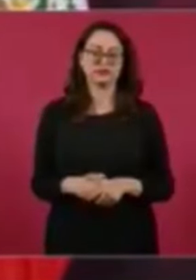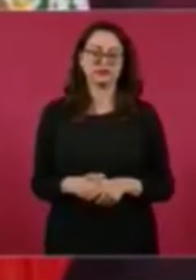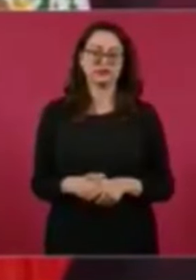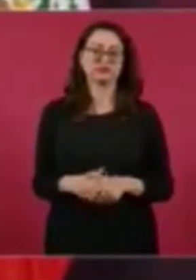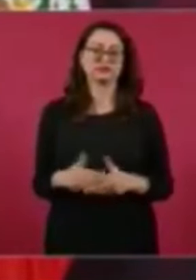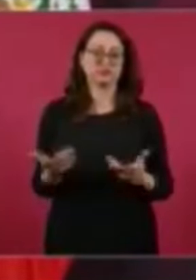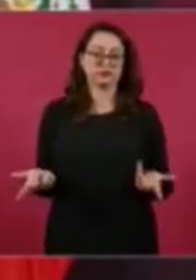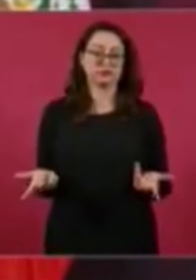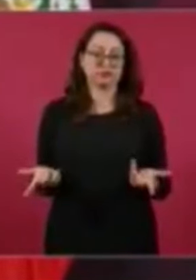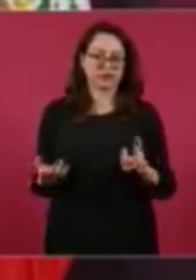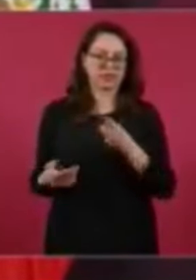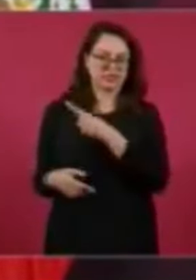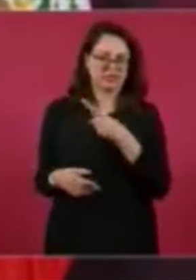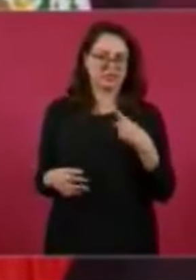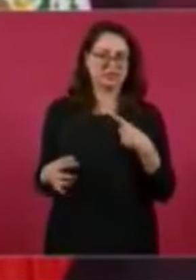Y ellos tienen que aclarar.